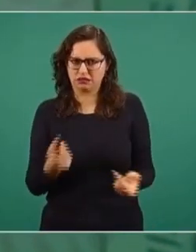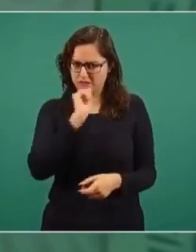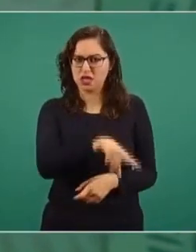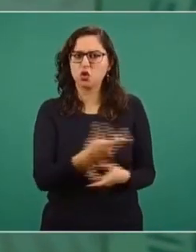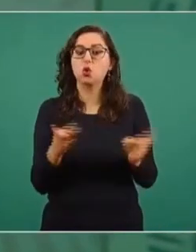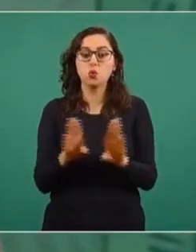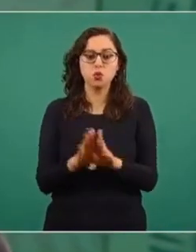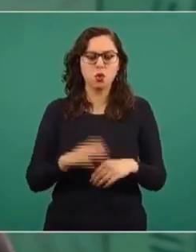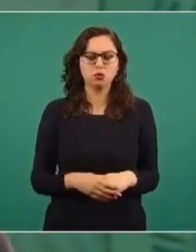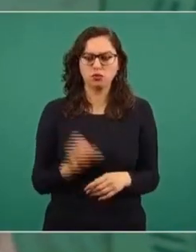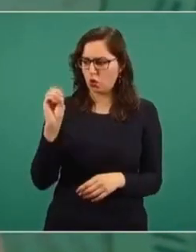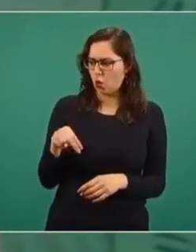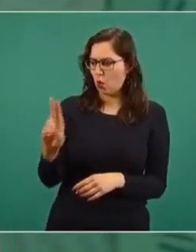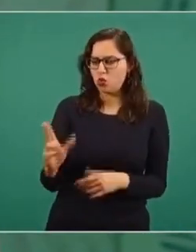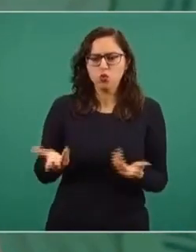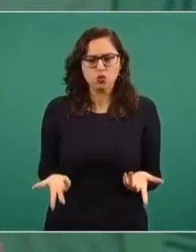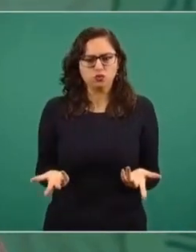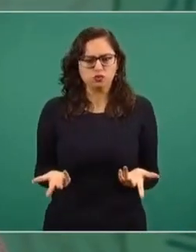¿La ONU?